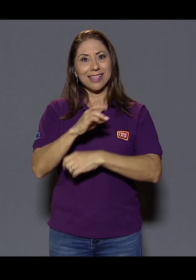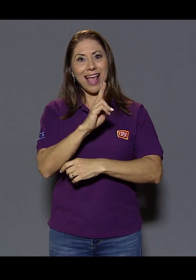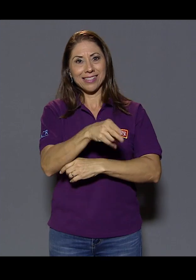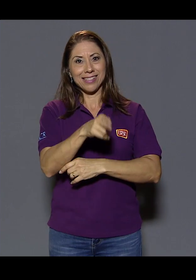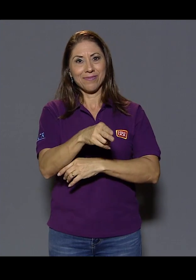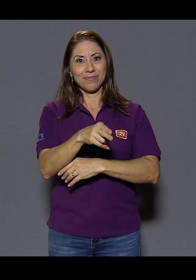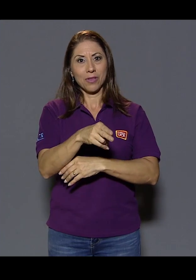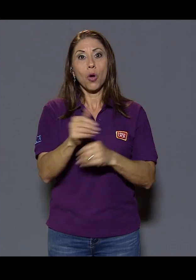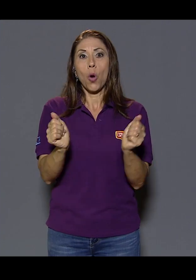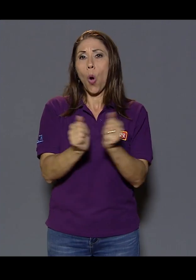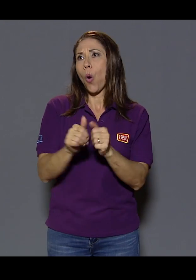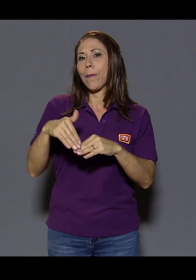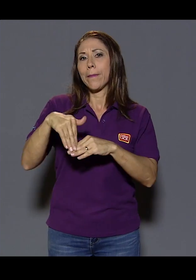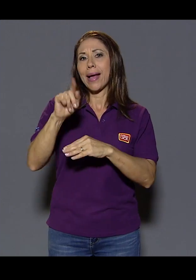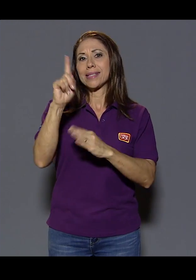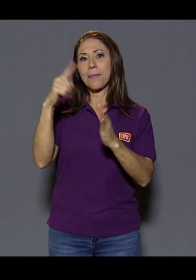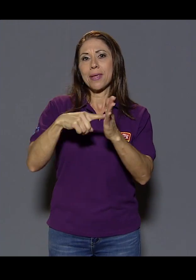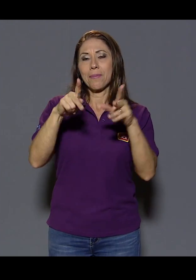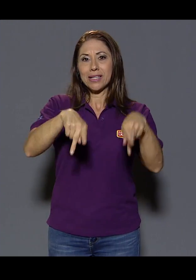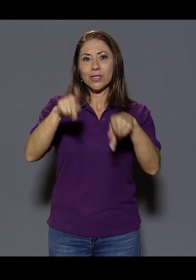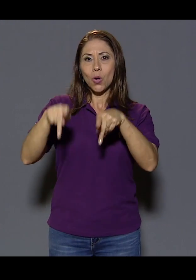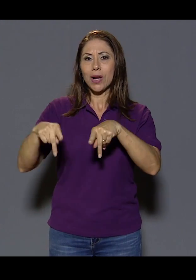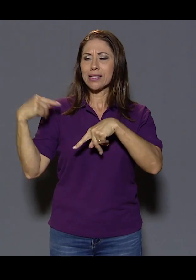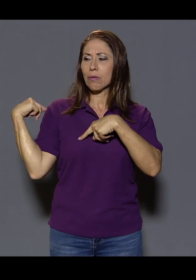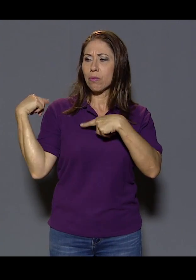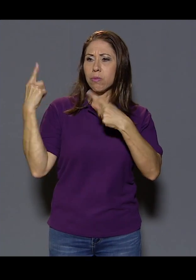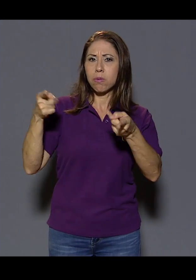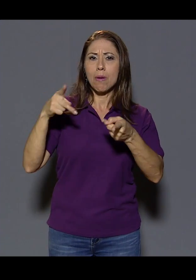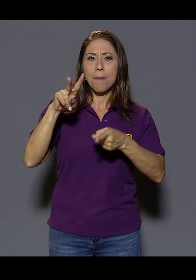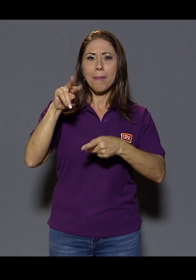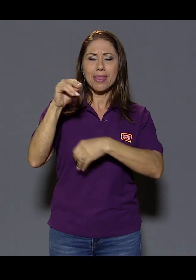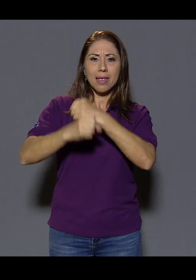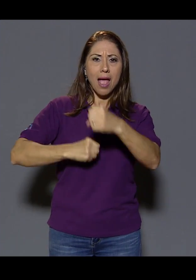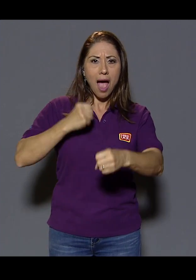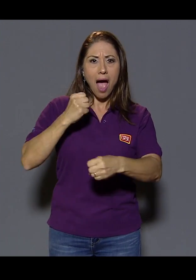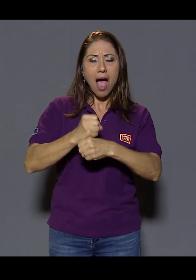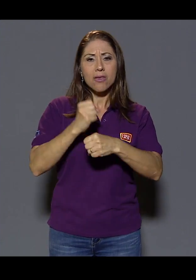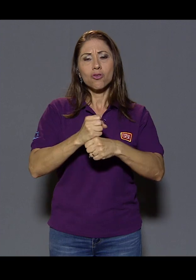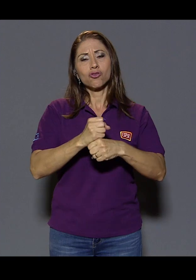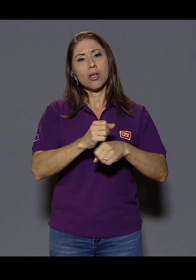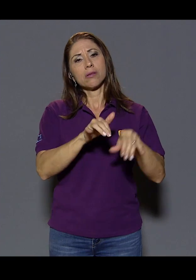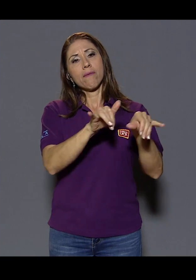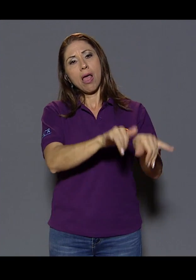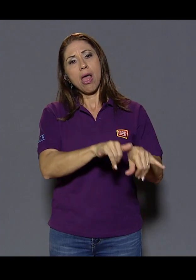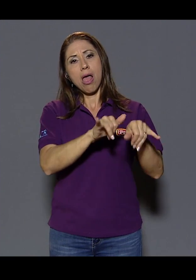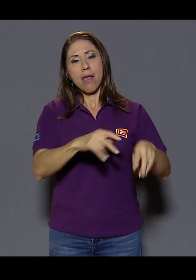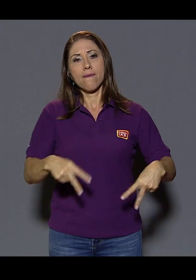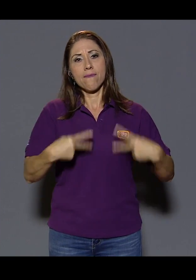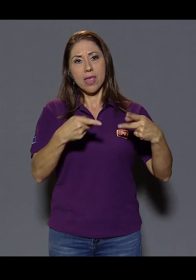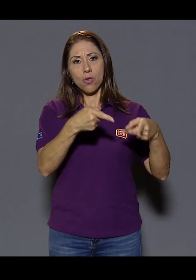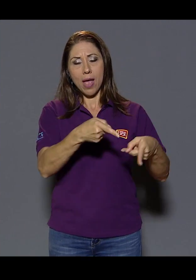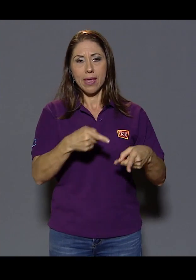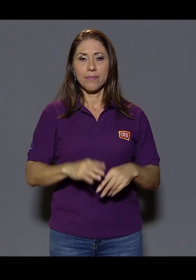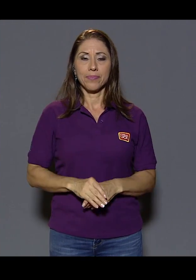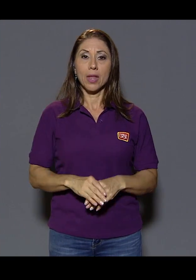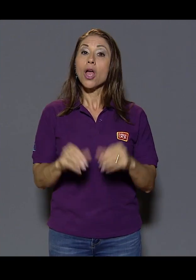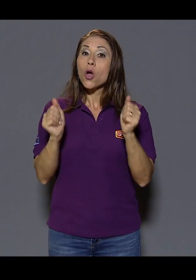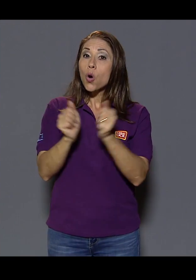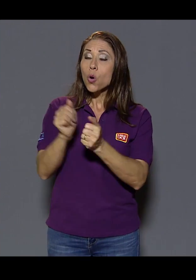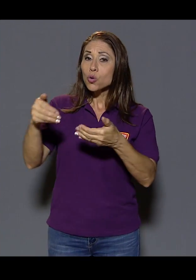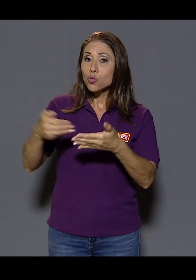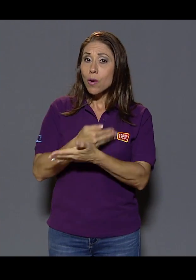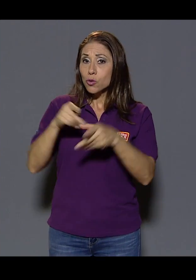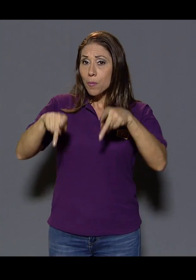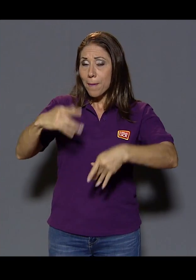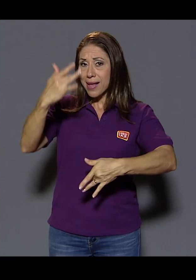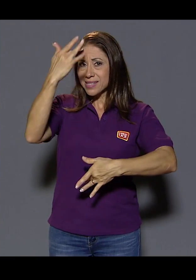con estas más de mil personas, ¿verdad? Que en estos 20 años se habían estado viviendo en esta sección. Entonces, tal vez si nos puede explicar también con los